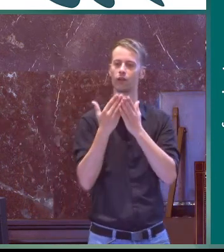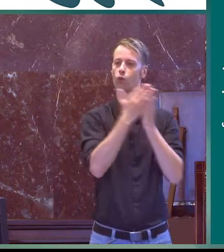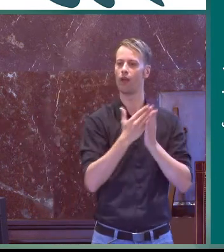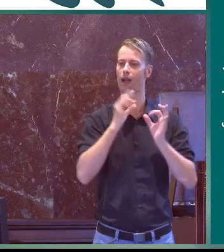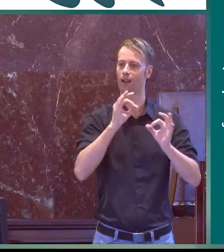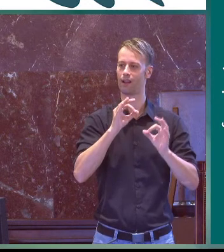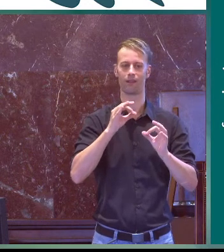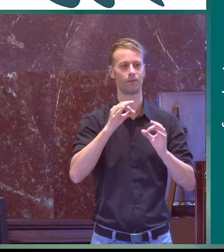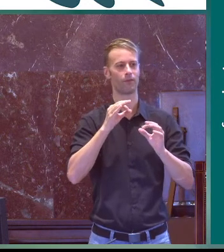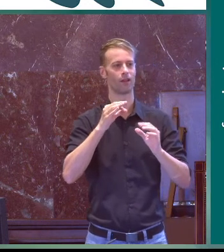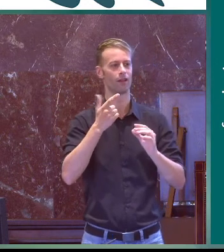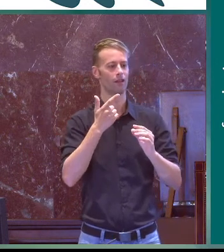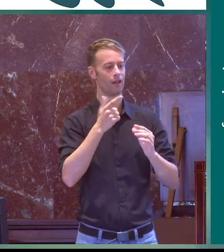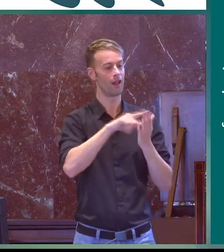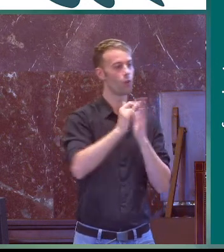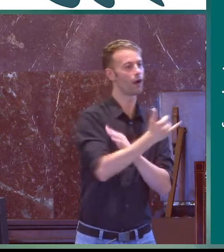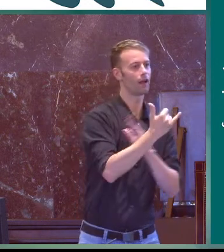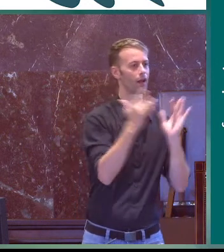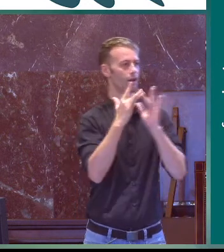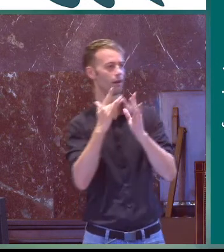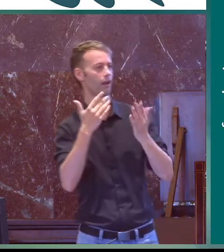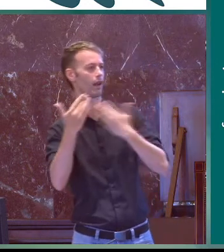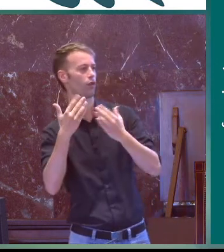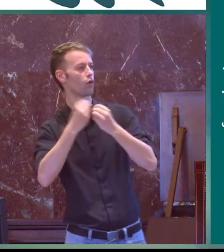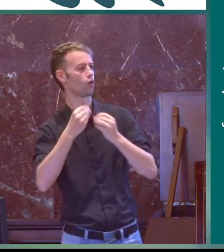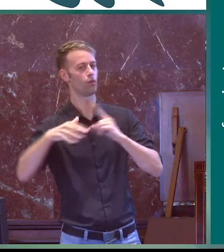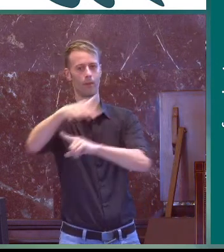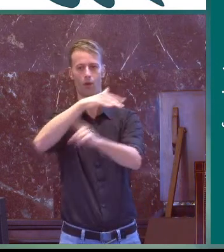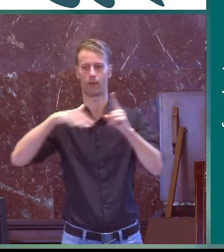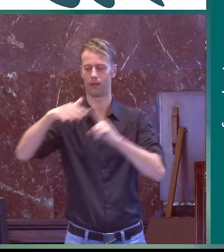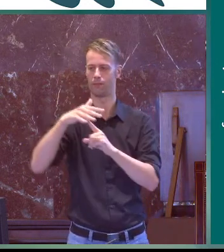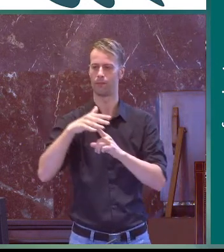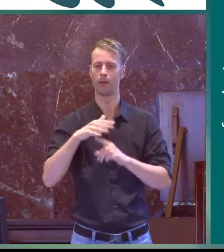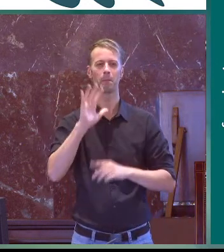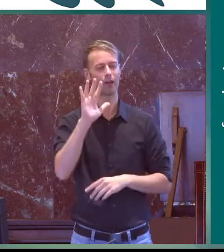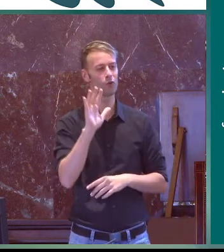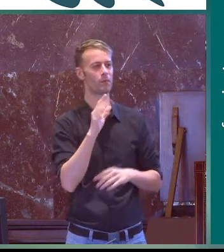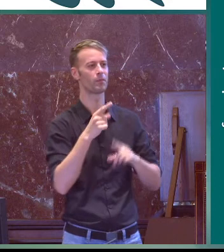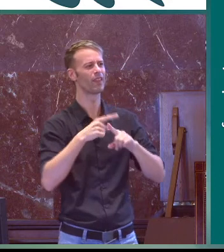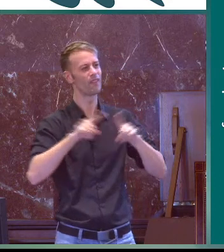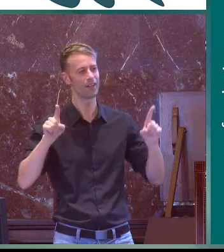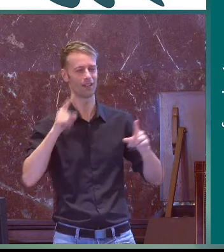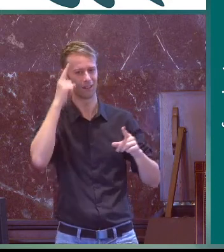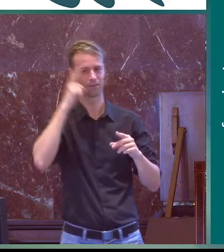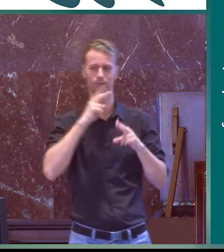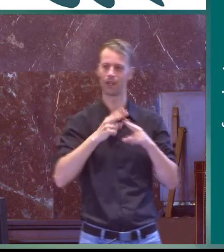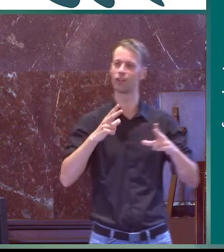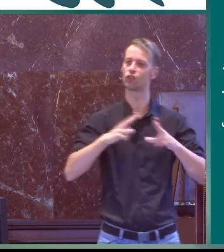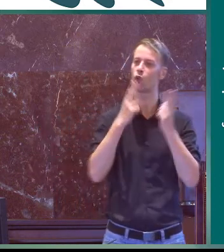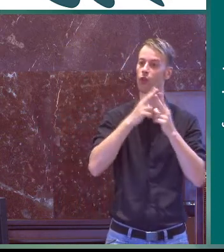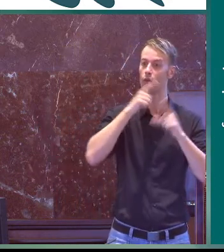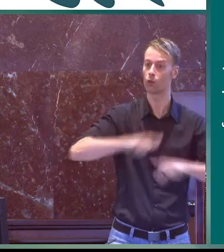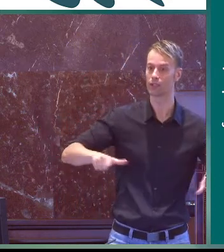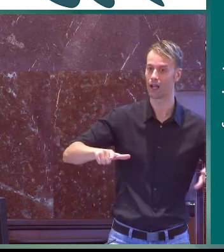la ecología del lenguaje se encarga sobre todo del estudio del lenguaje en relación con diferentes entornos pero la